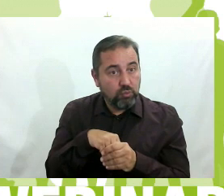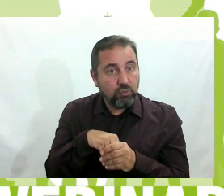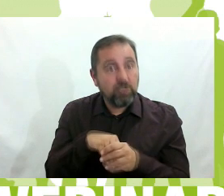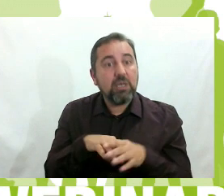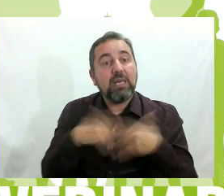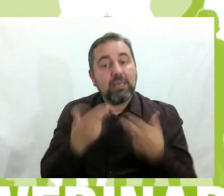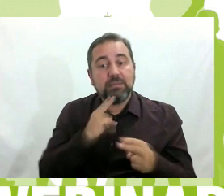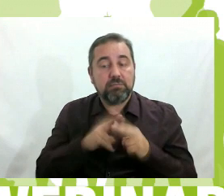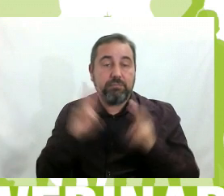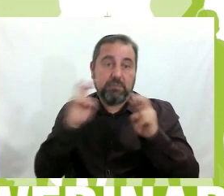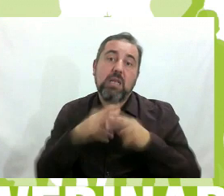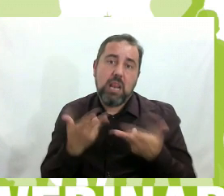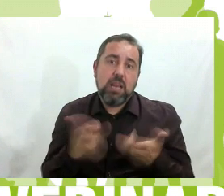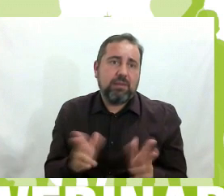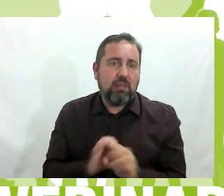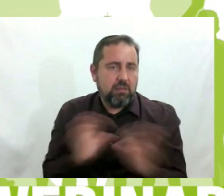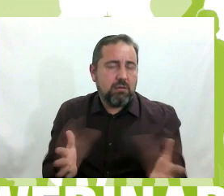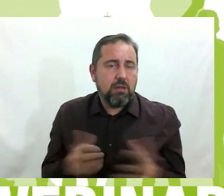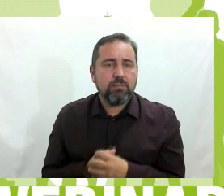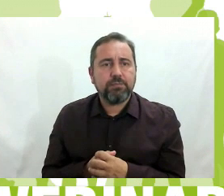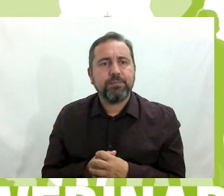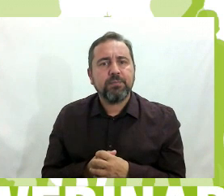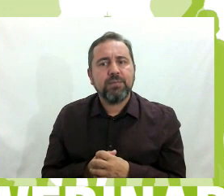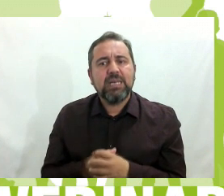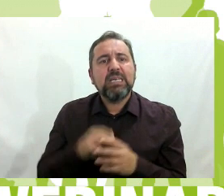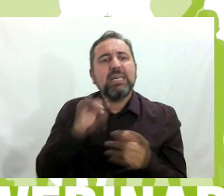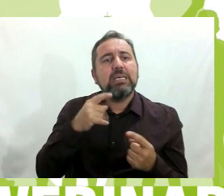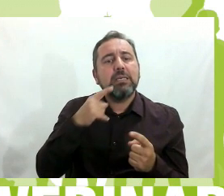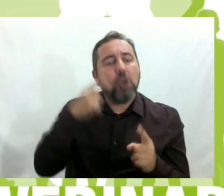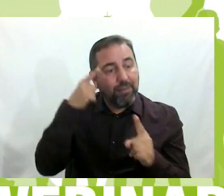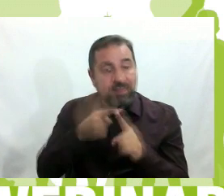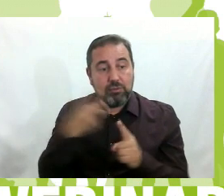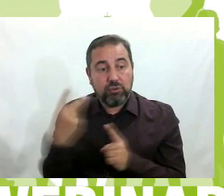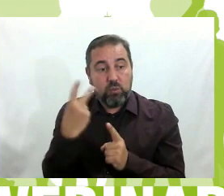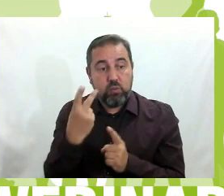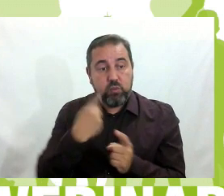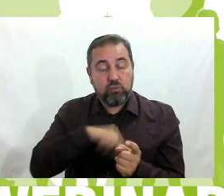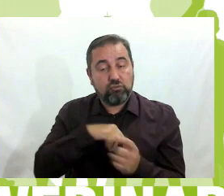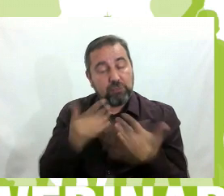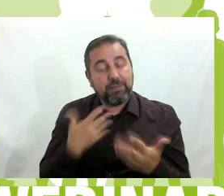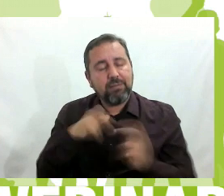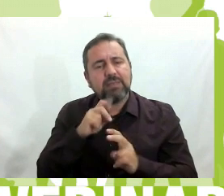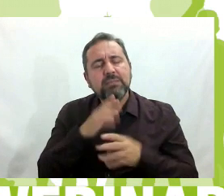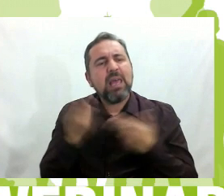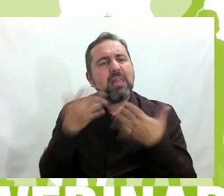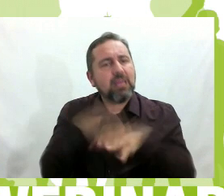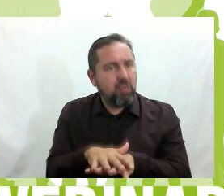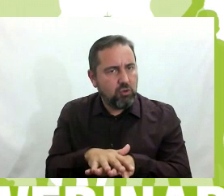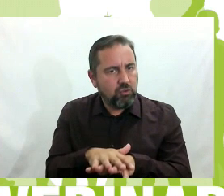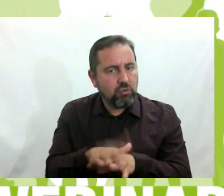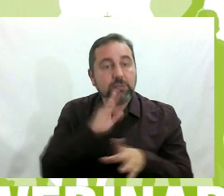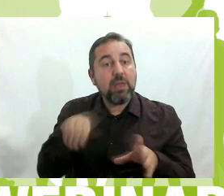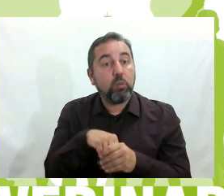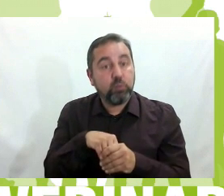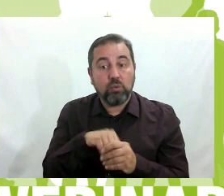en la libertad. Y el segundo objetivo que buscamos también es que esa integración y esa inclusión de